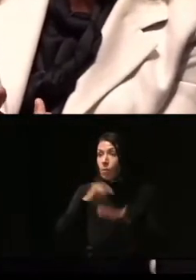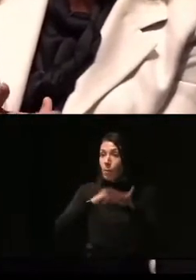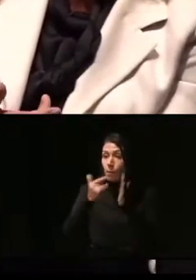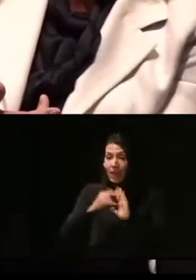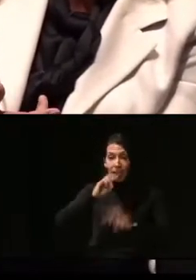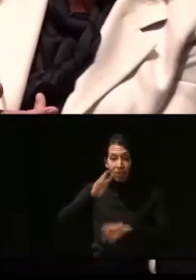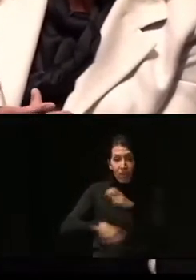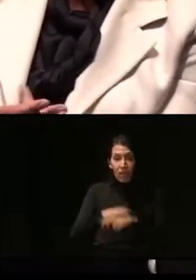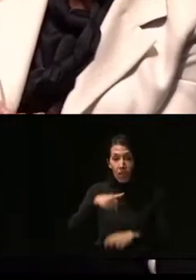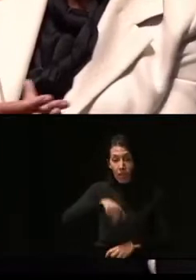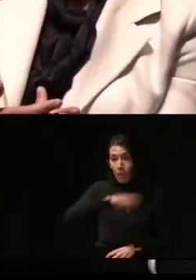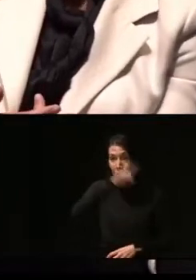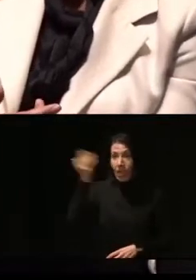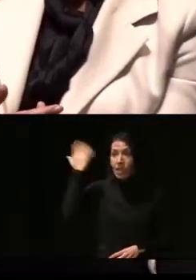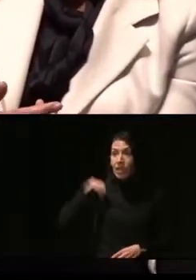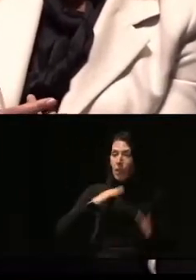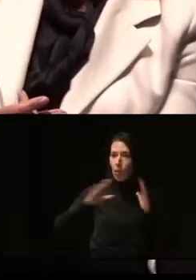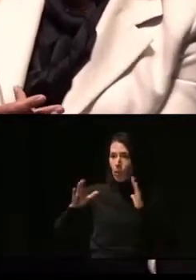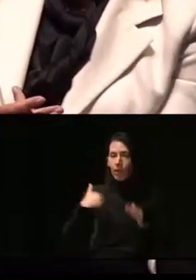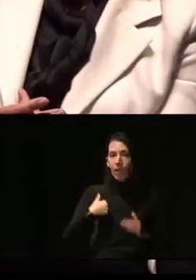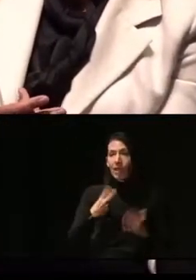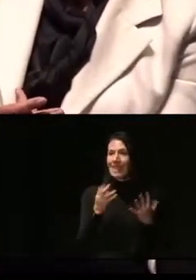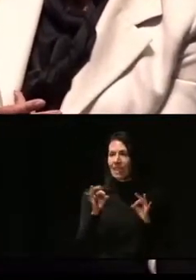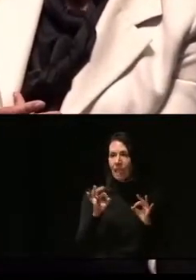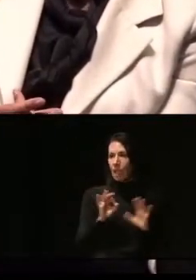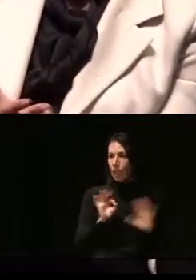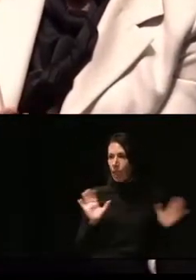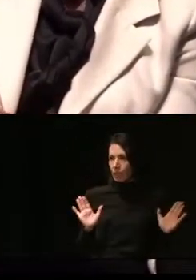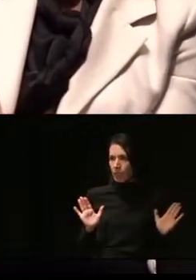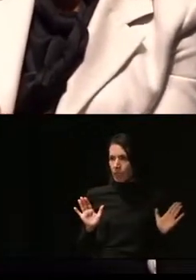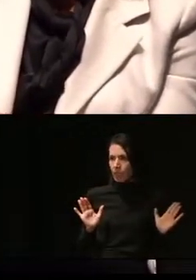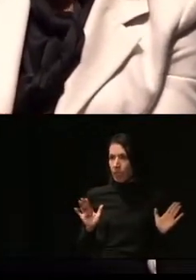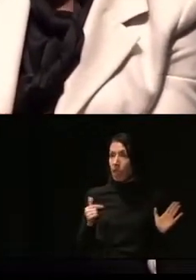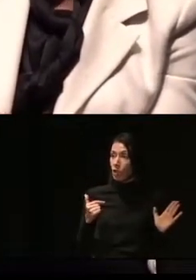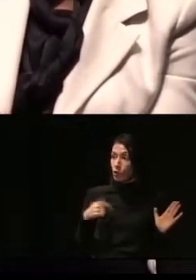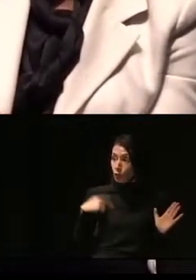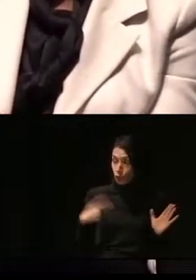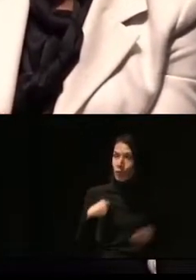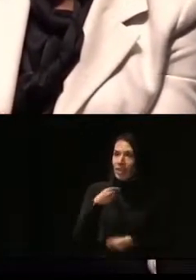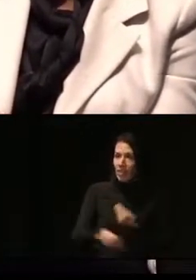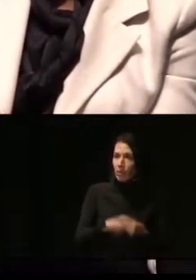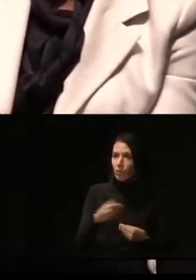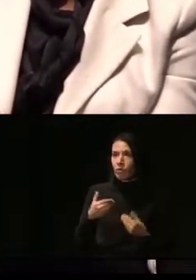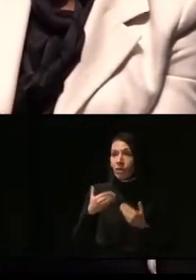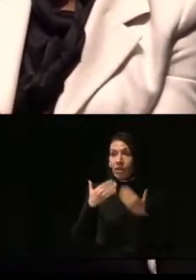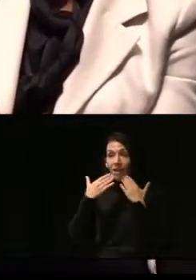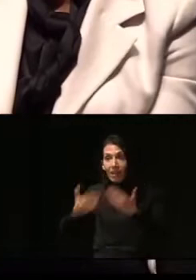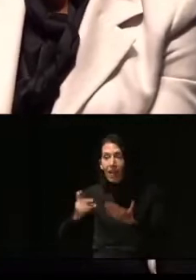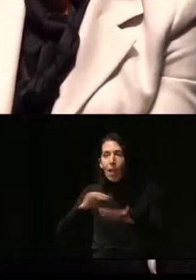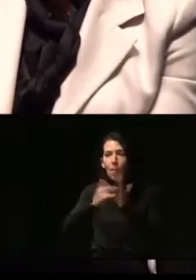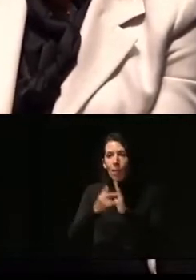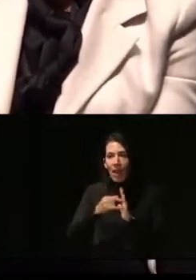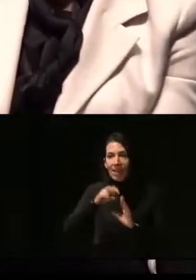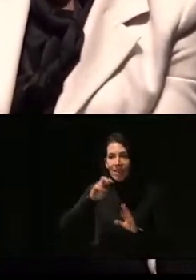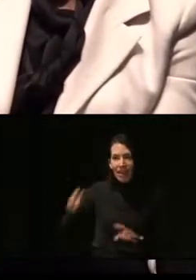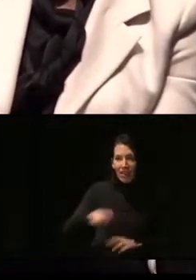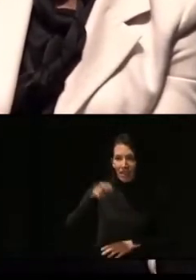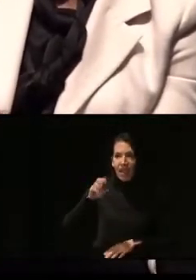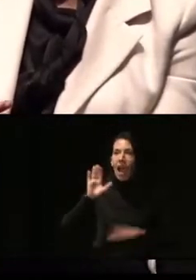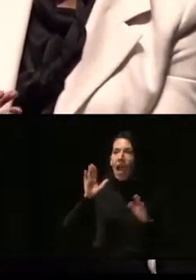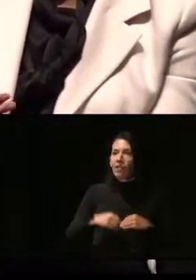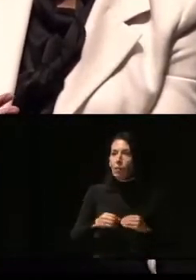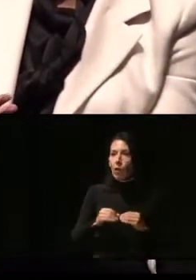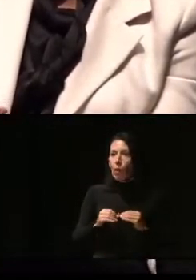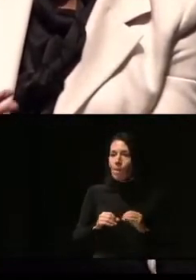rehabilitación que había en Madrid se quedaban en un 70%. Entonces, lo que hicimos a través del plan Rehabilita fue subirlo al